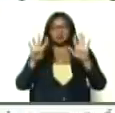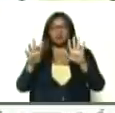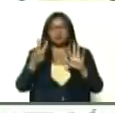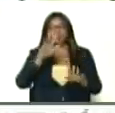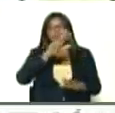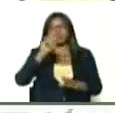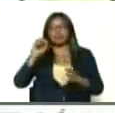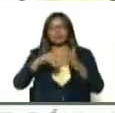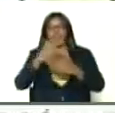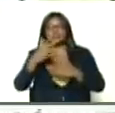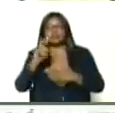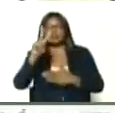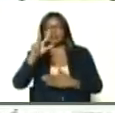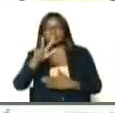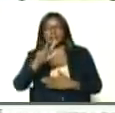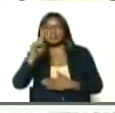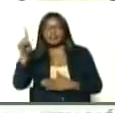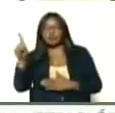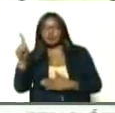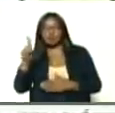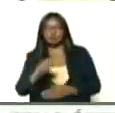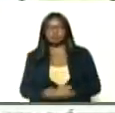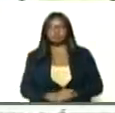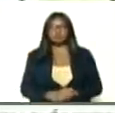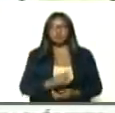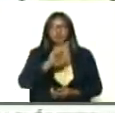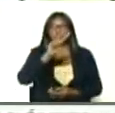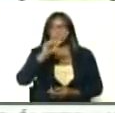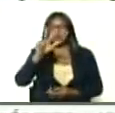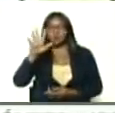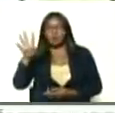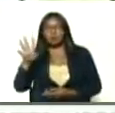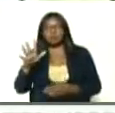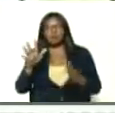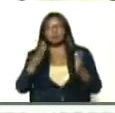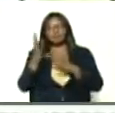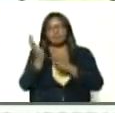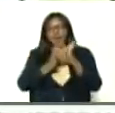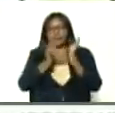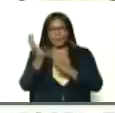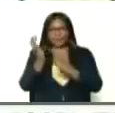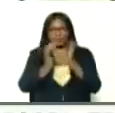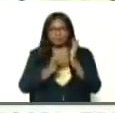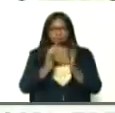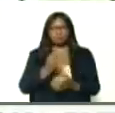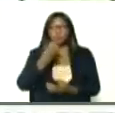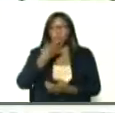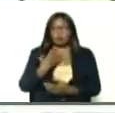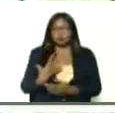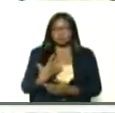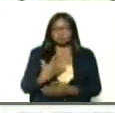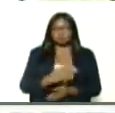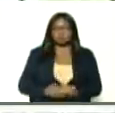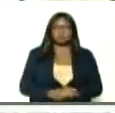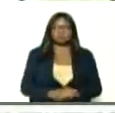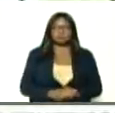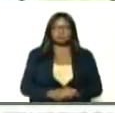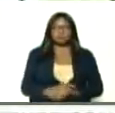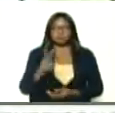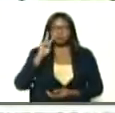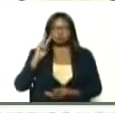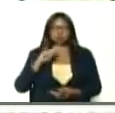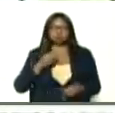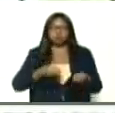30, 31, 1, 2, 3, y 4, de abril, bueno, ya hemos venido,